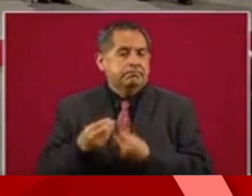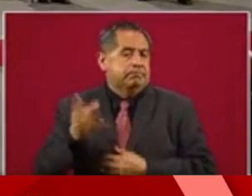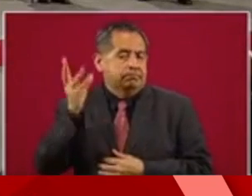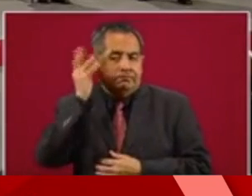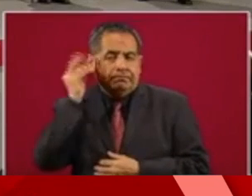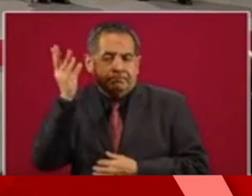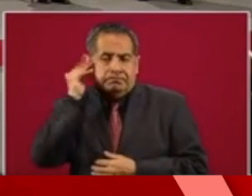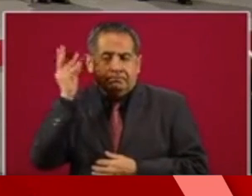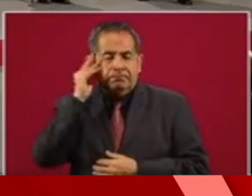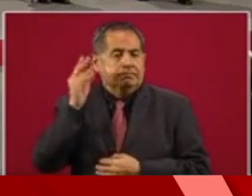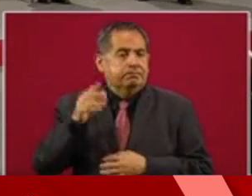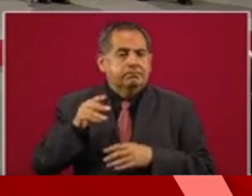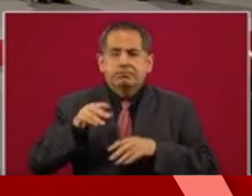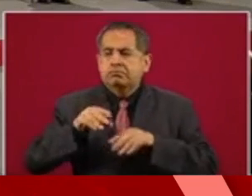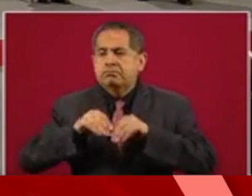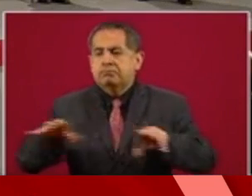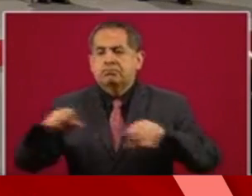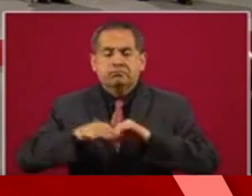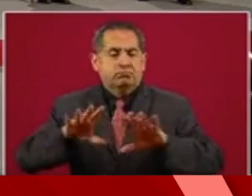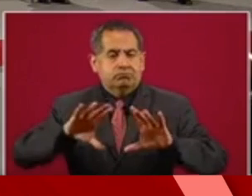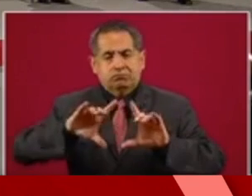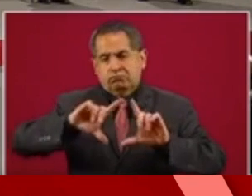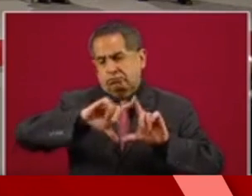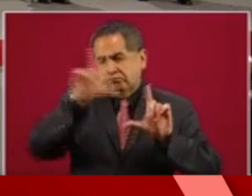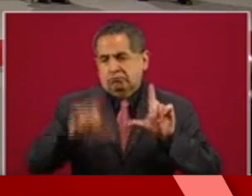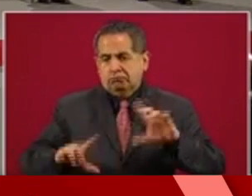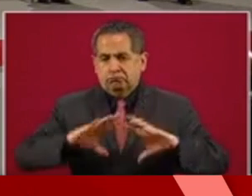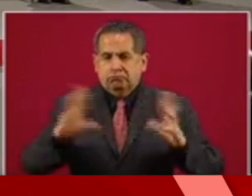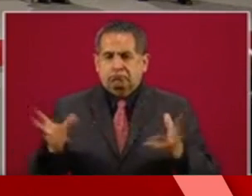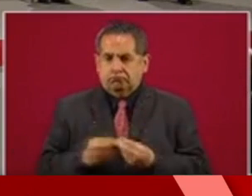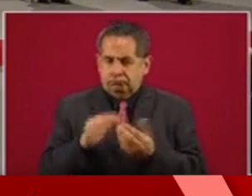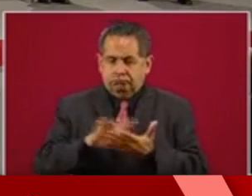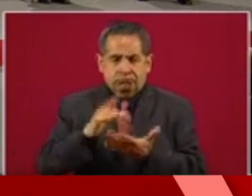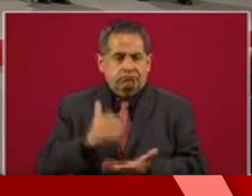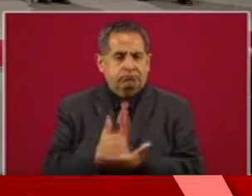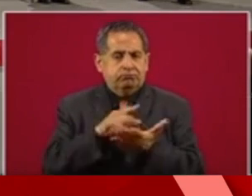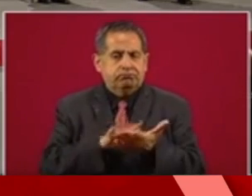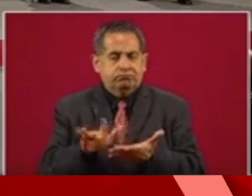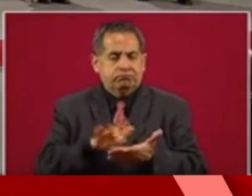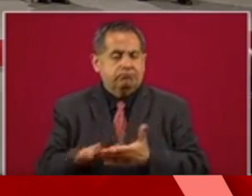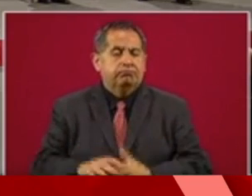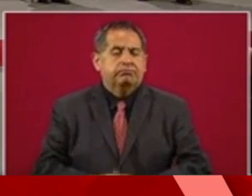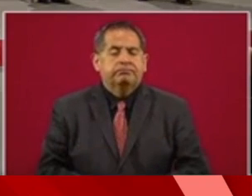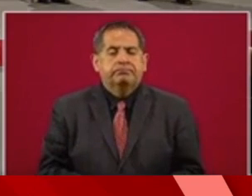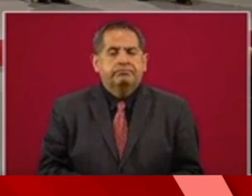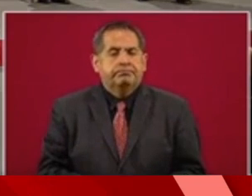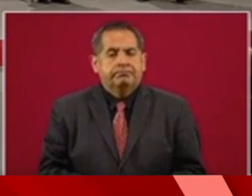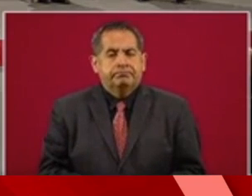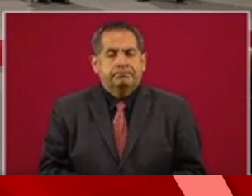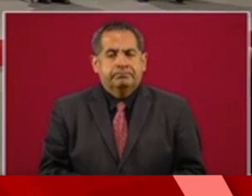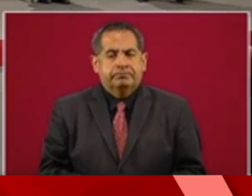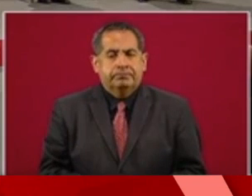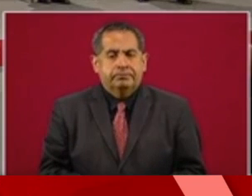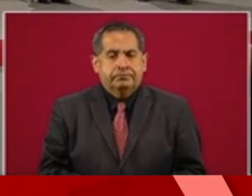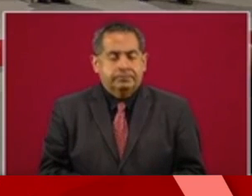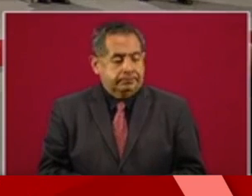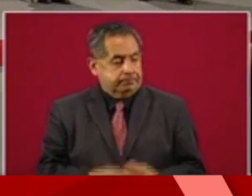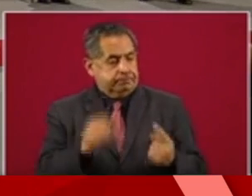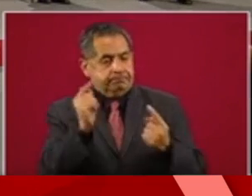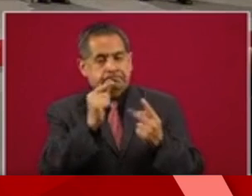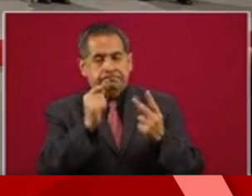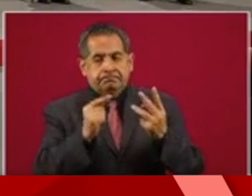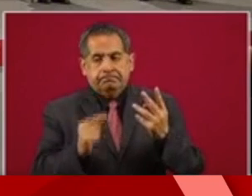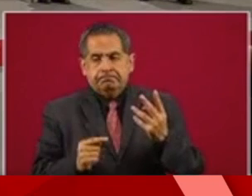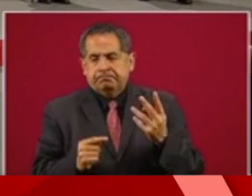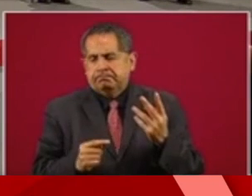Televisoras Educativas y Culturales de México. Gracias por su apoyo. Todo esto no sería posible